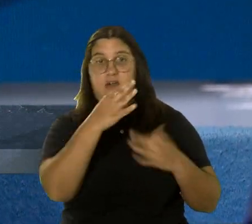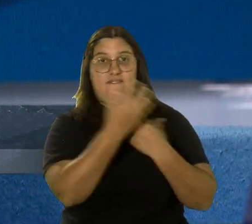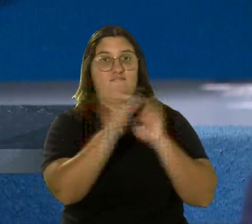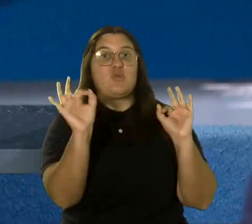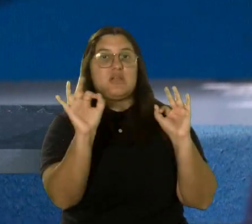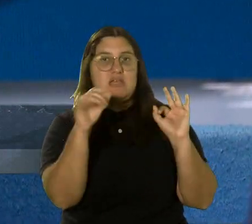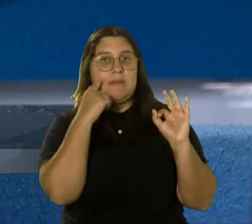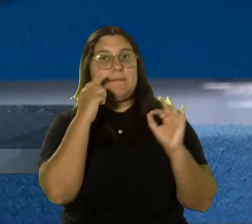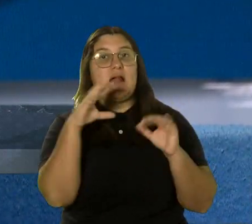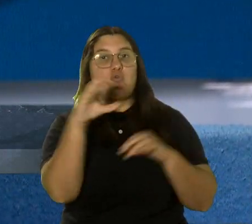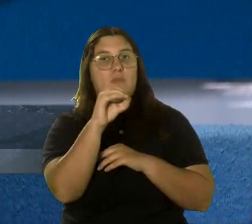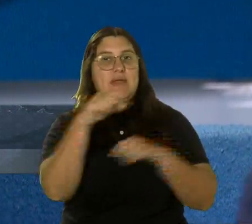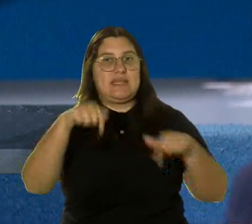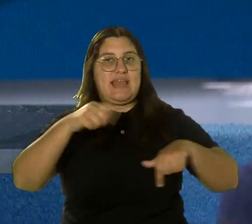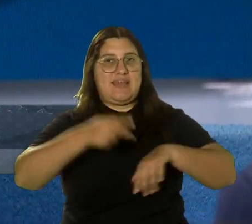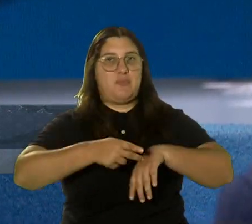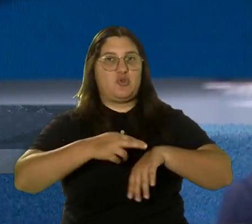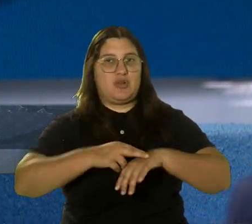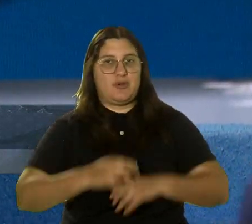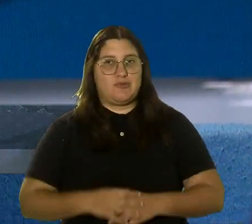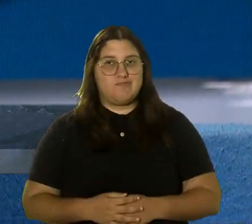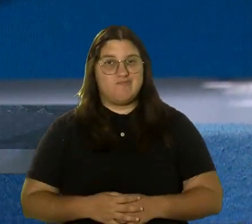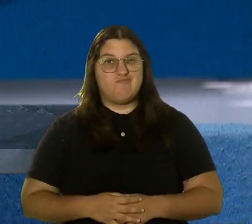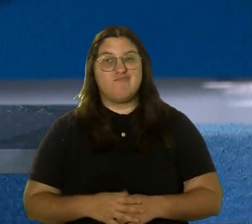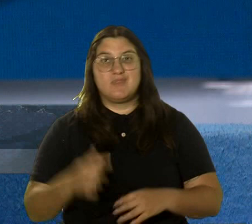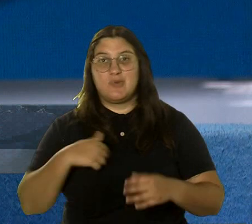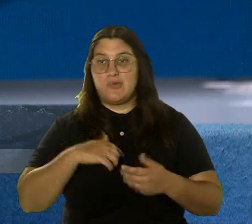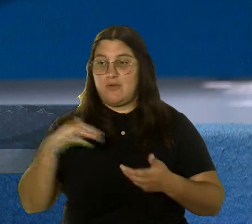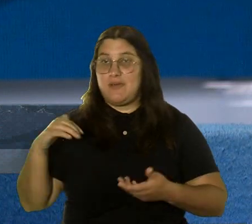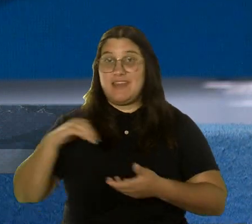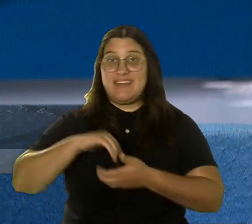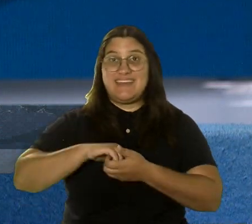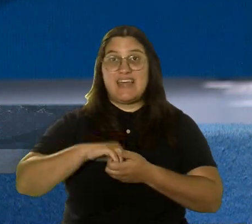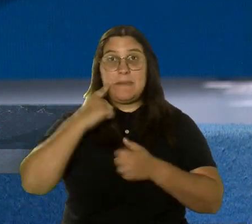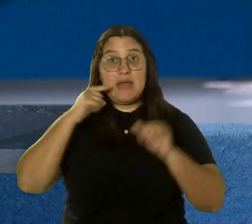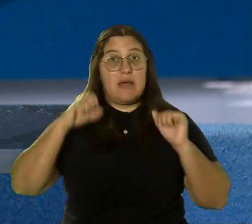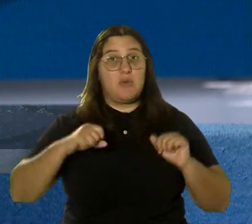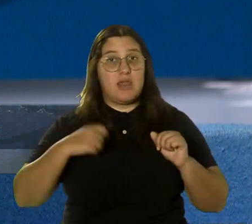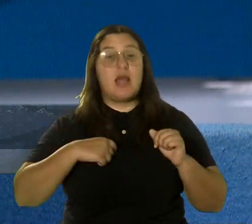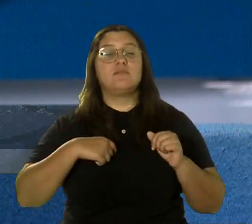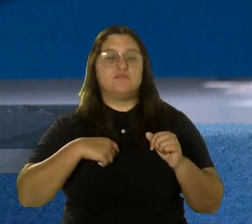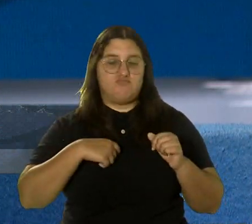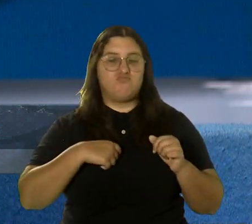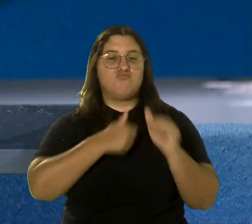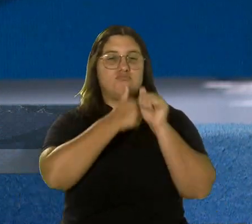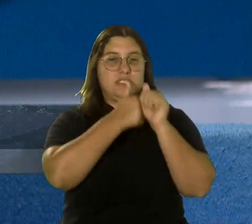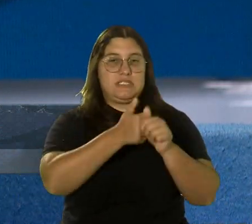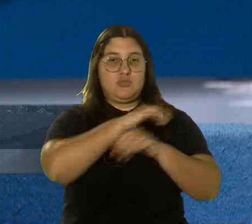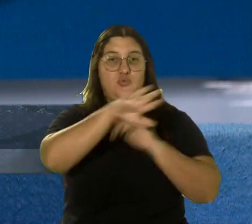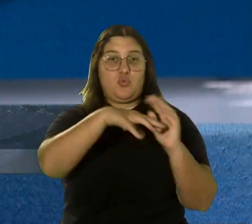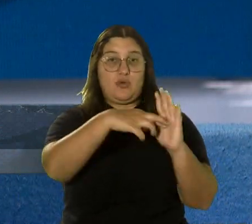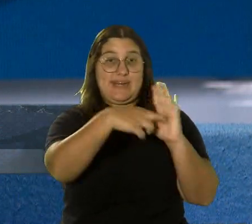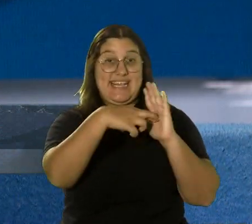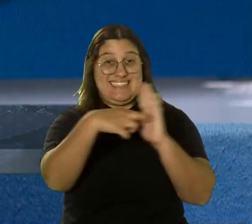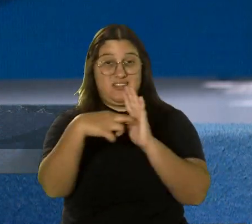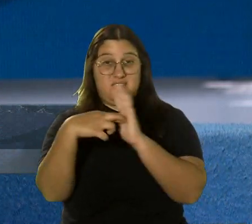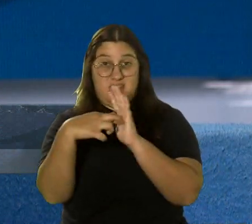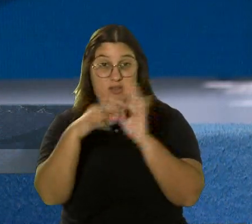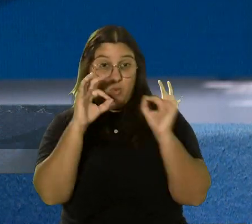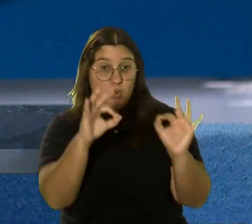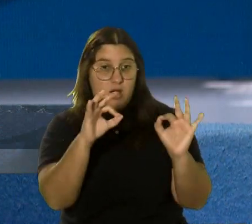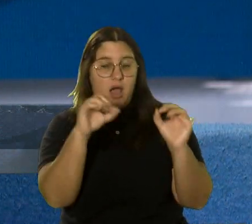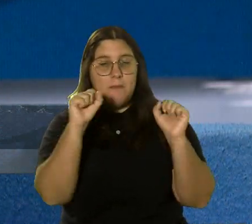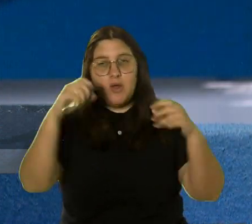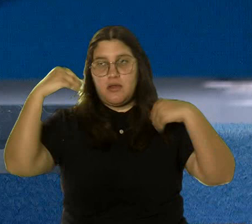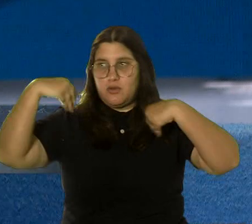entonces a las compañías aquí en Puerto Rico, en donde entonces lo llevamos de la mano para que cumpla con todos los requisitos para poder entonces estar aptos para